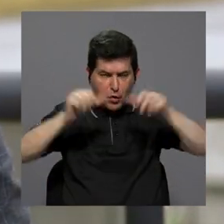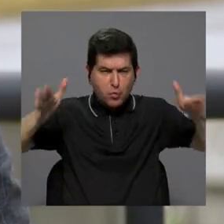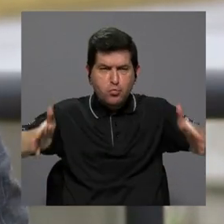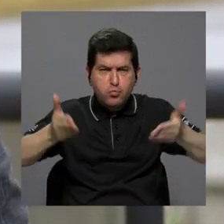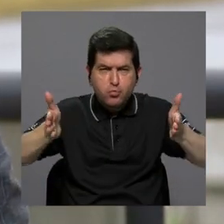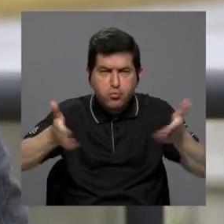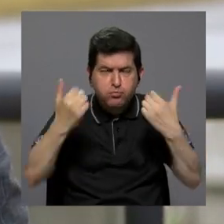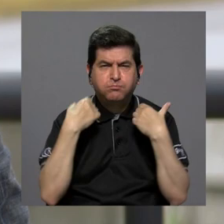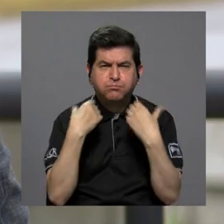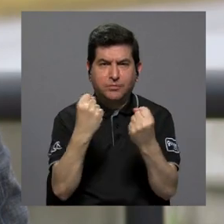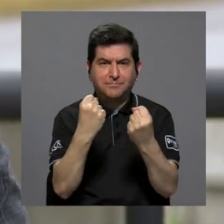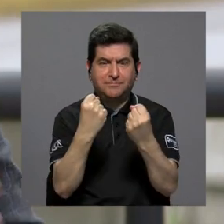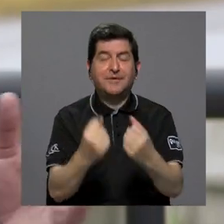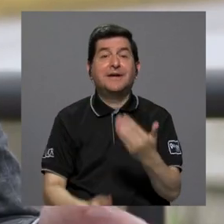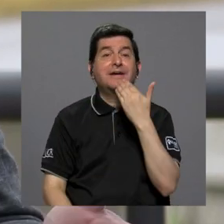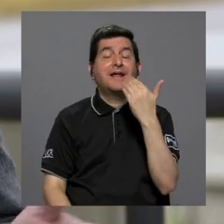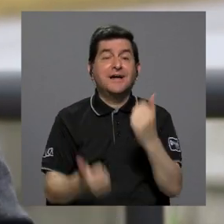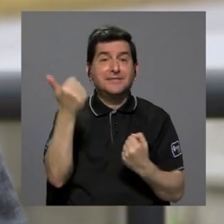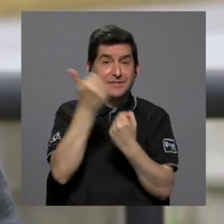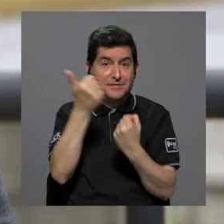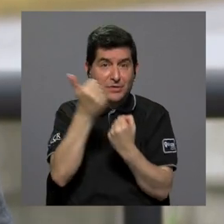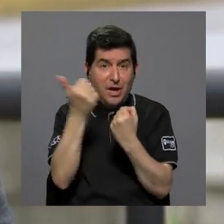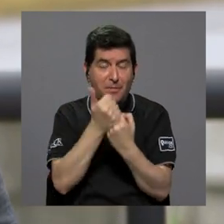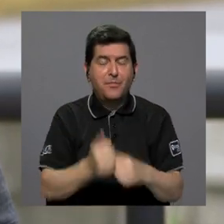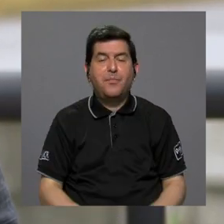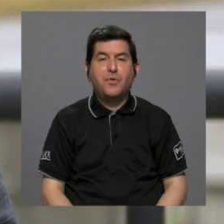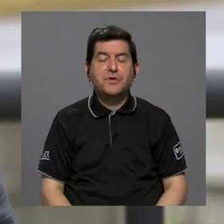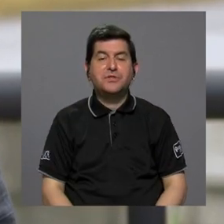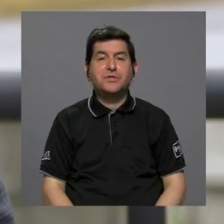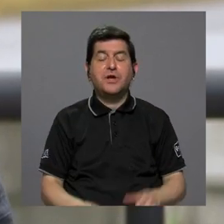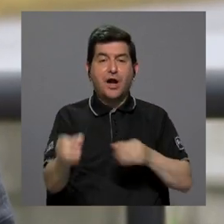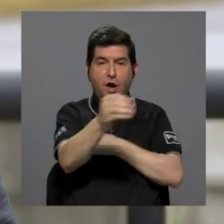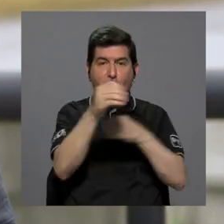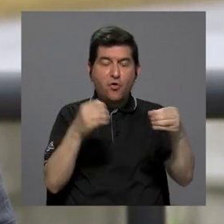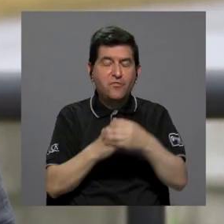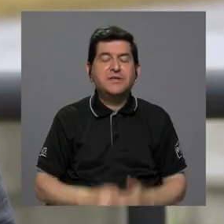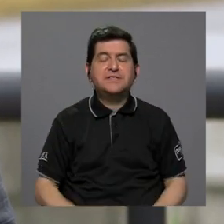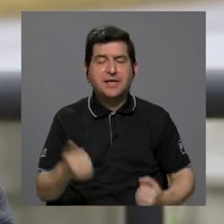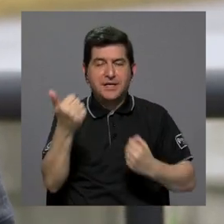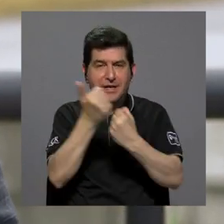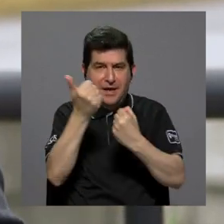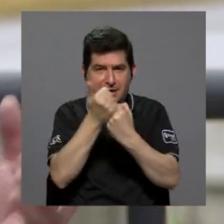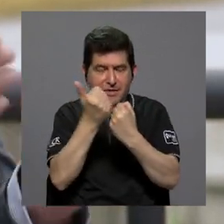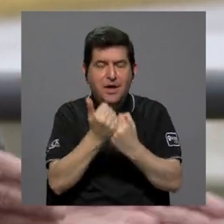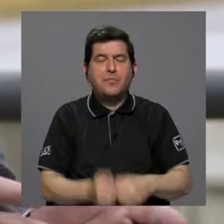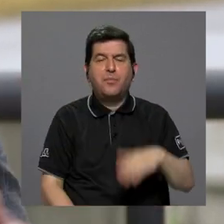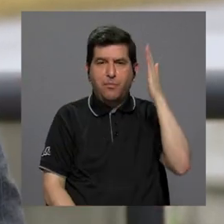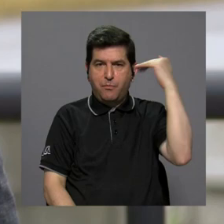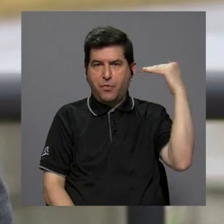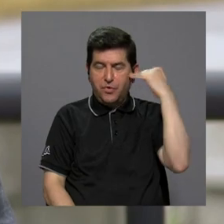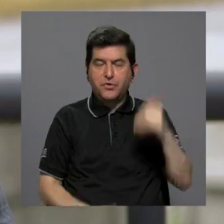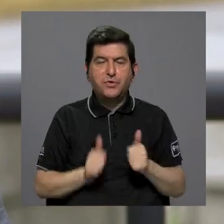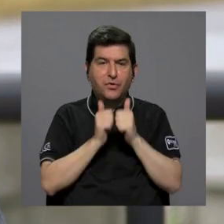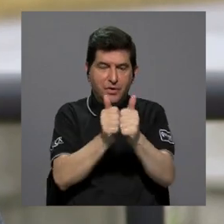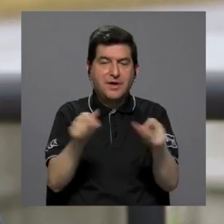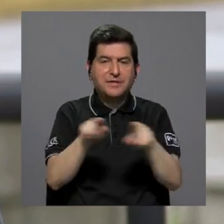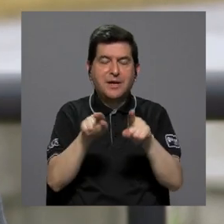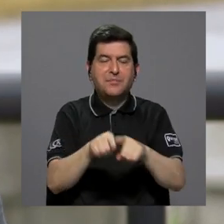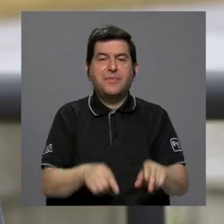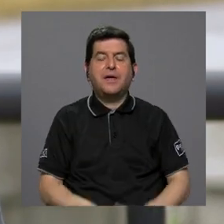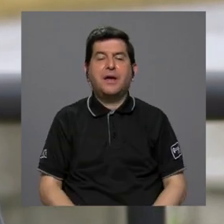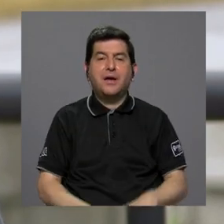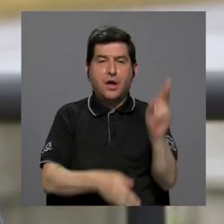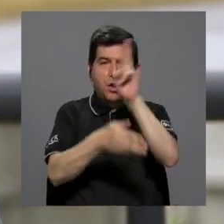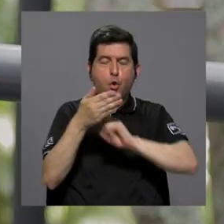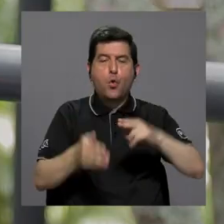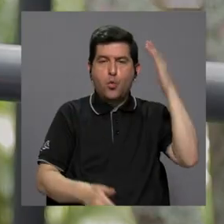seguir impulsando con mucha fuerza gracias al apoyo de COICA, que es la agencia de cooperación coreana y del acompañamiento que nos está haciendo